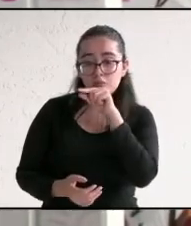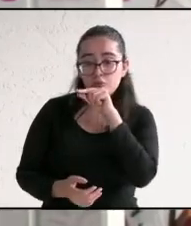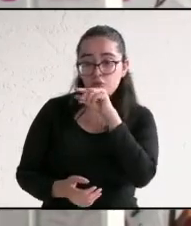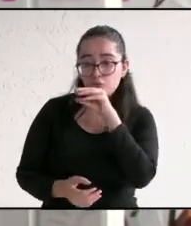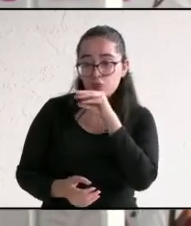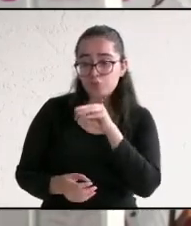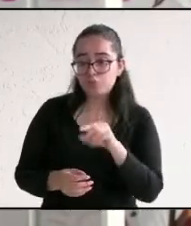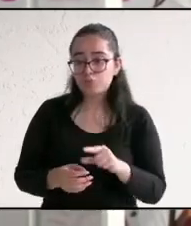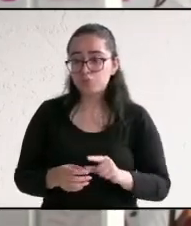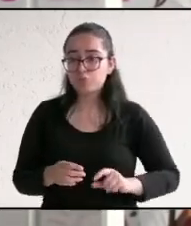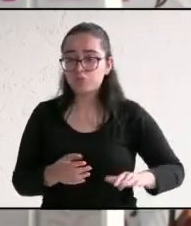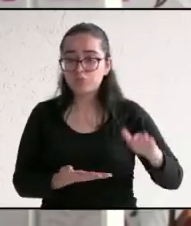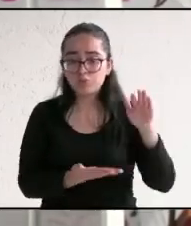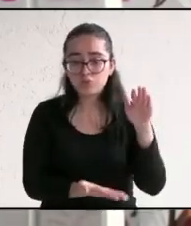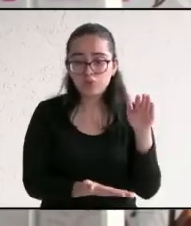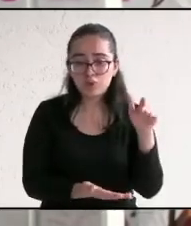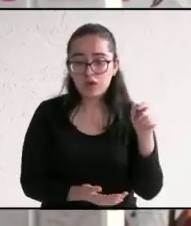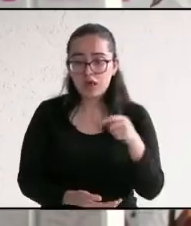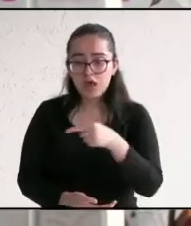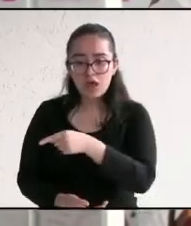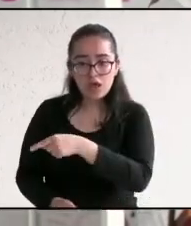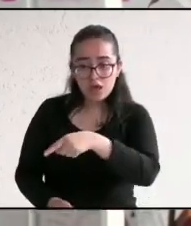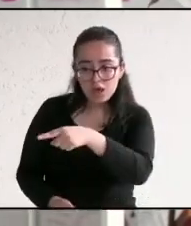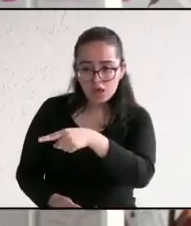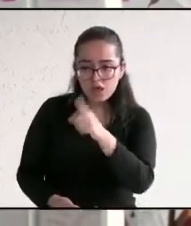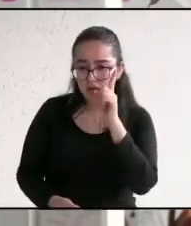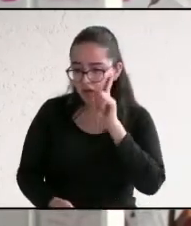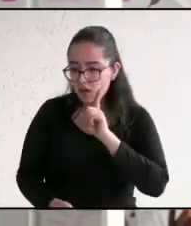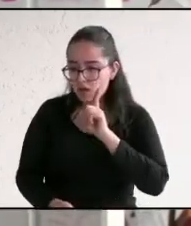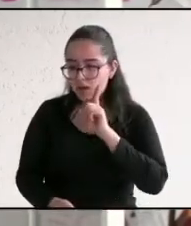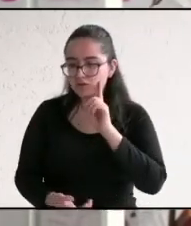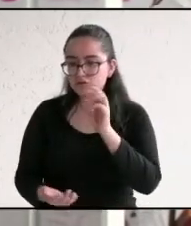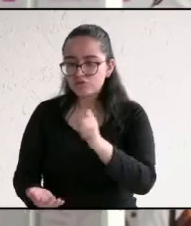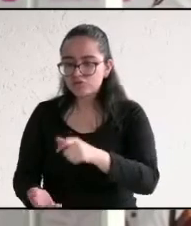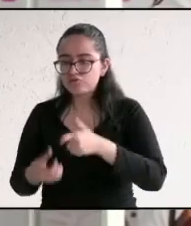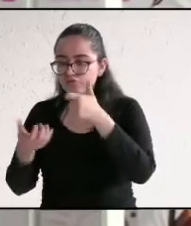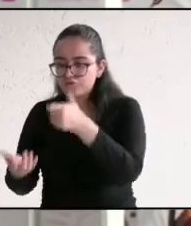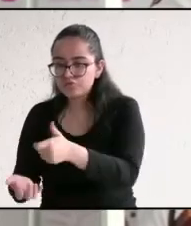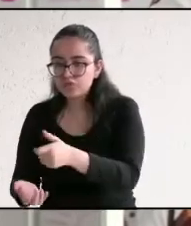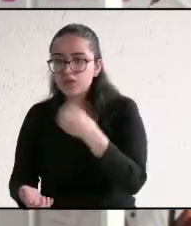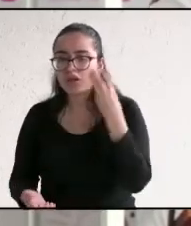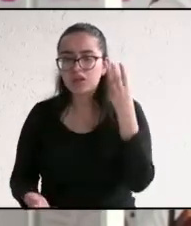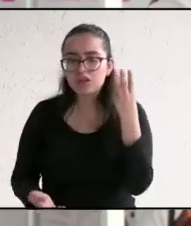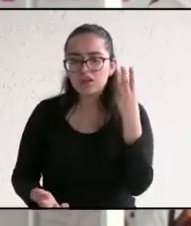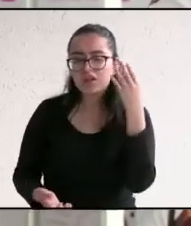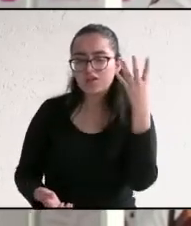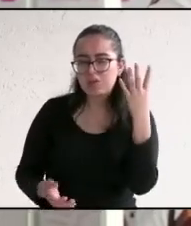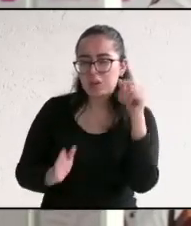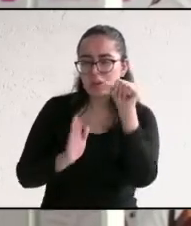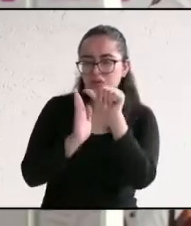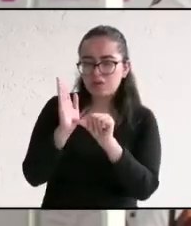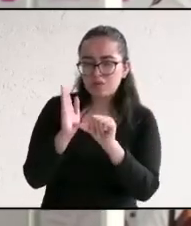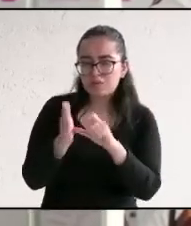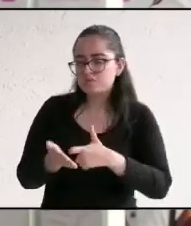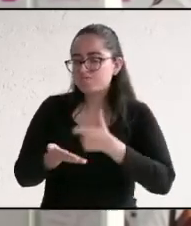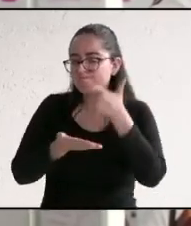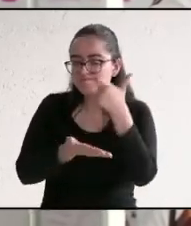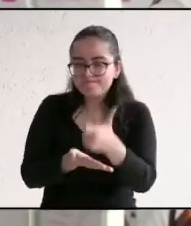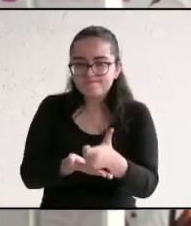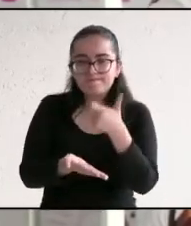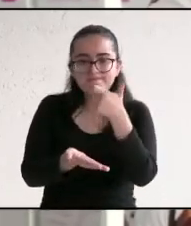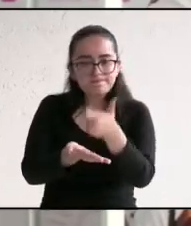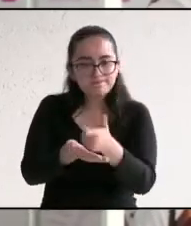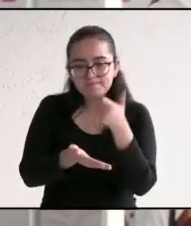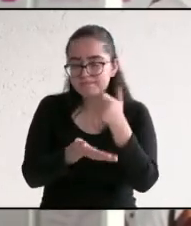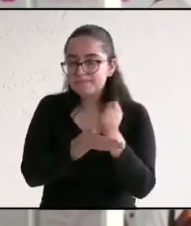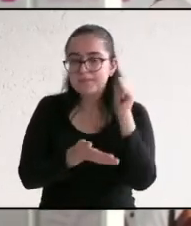subulto de alimento para que ellas las crezcan en sus patios de sus casas y a los tres o cuatro meses puedan tener un ingreso en su